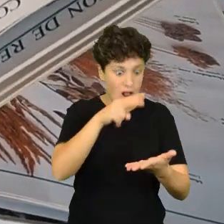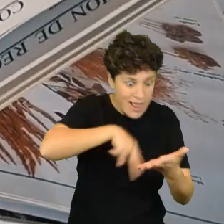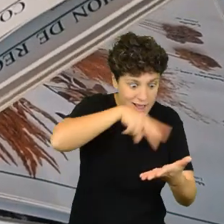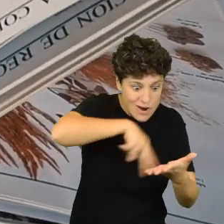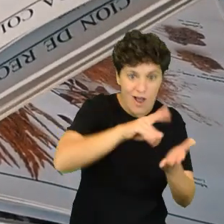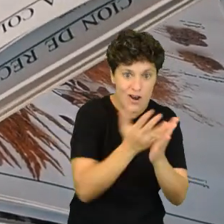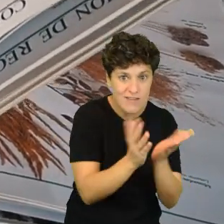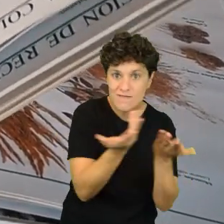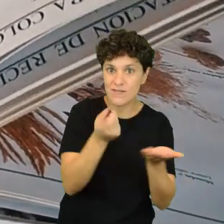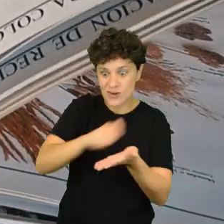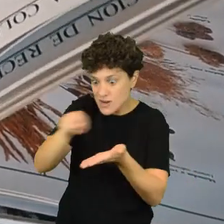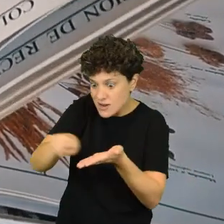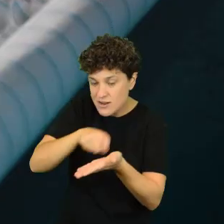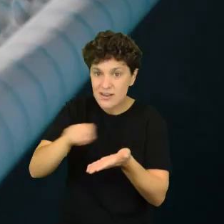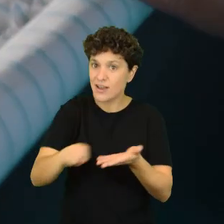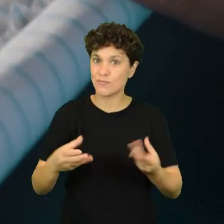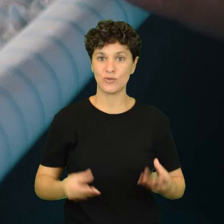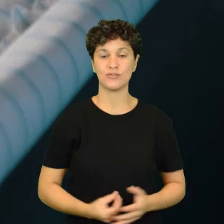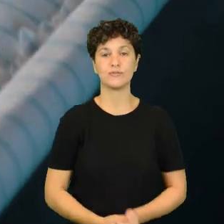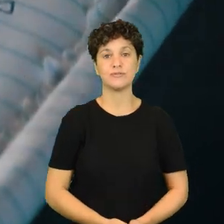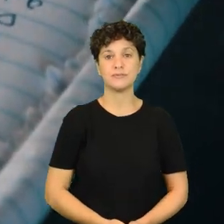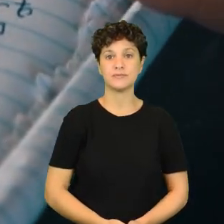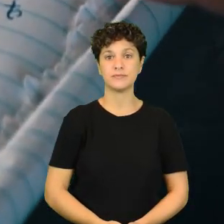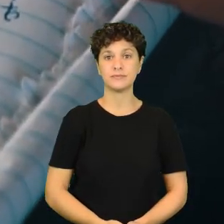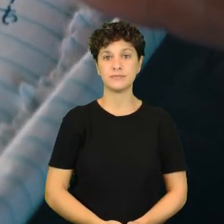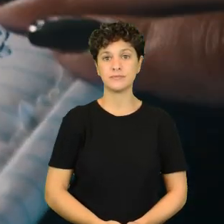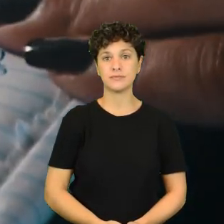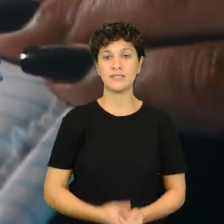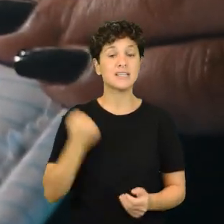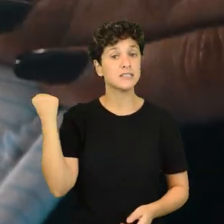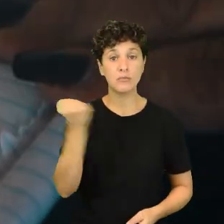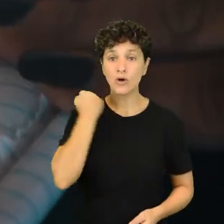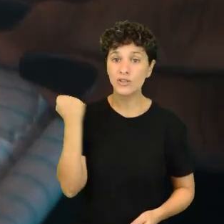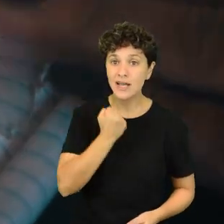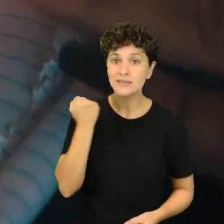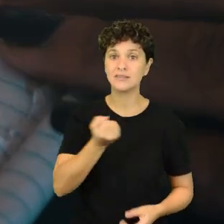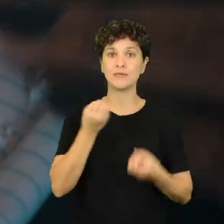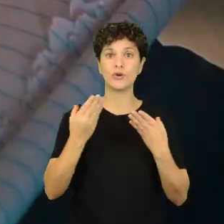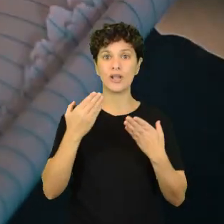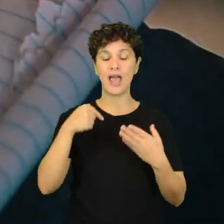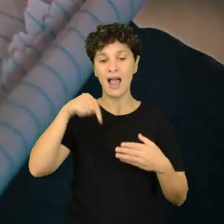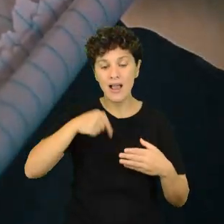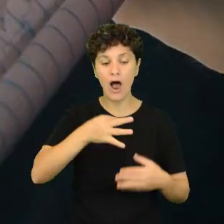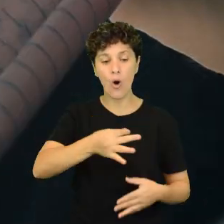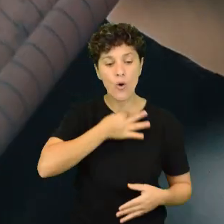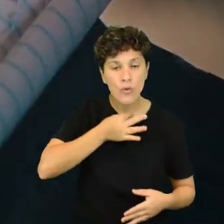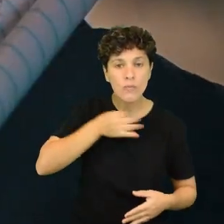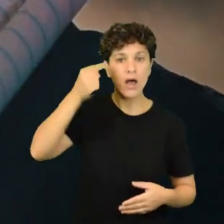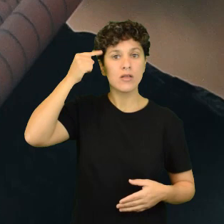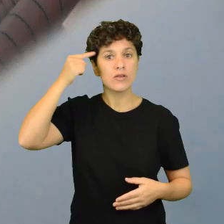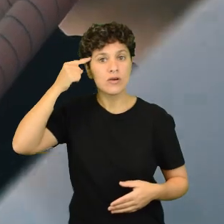como los libros, me como los cuadernos, me como todo. Es importante en muchos sentidos, porque es importante porque te ocupa tu mente acá adentro,